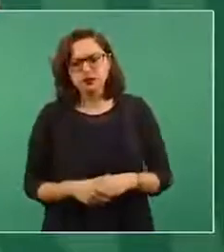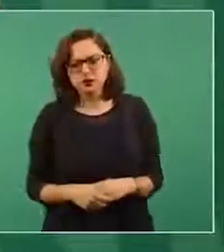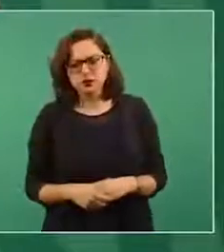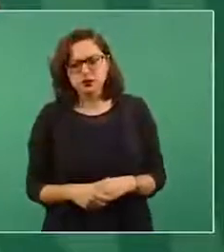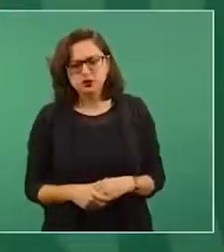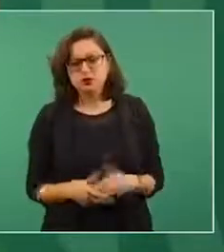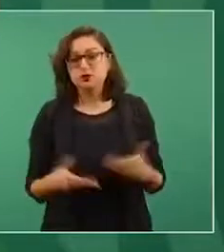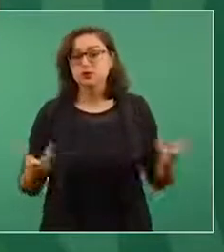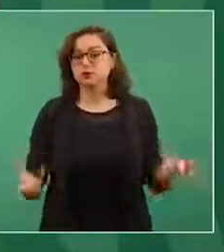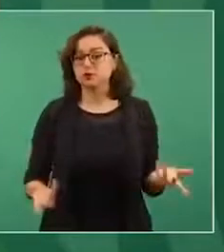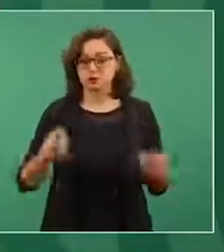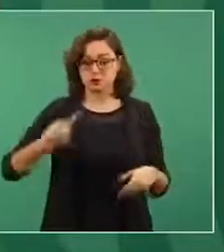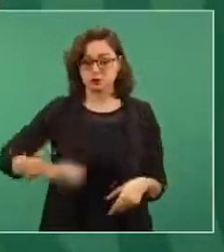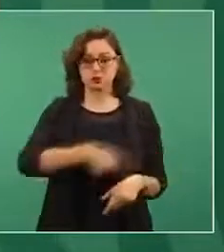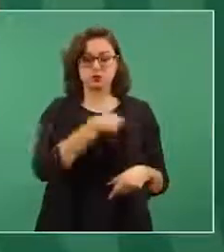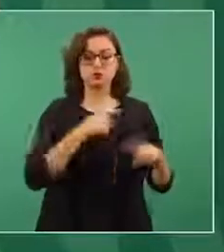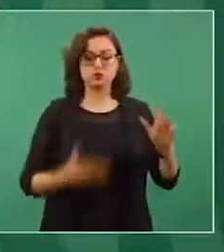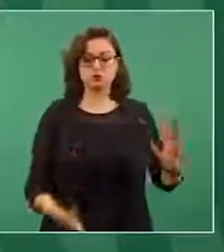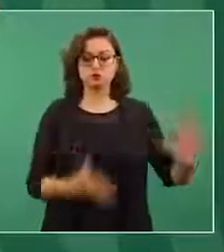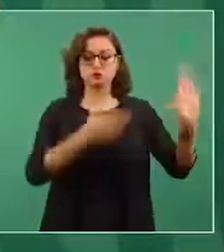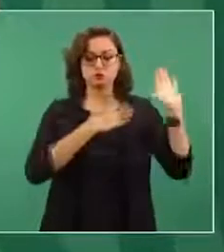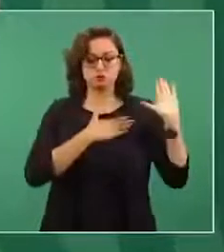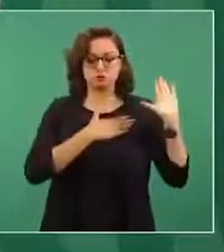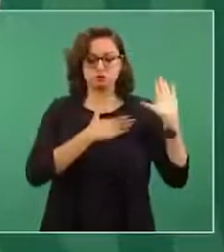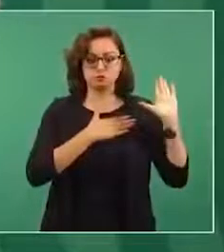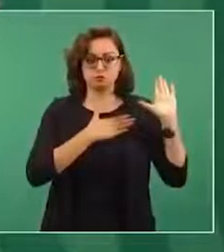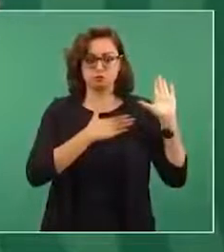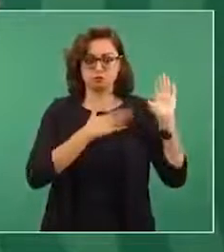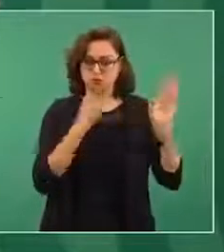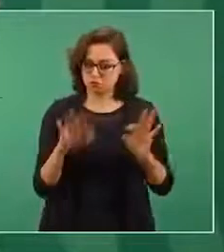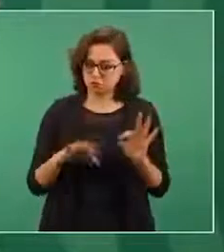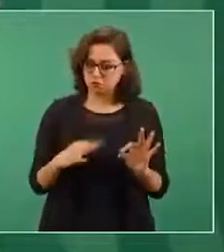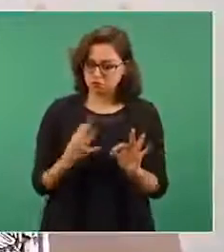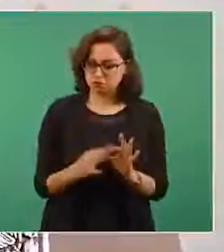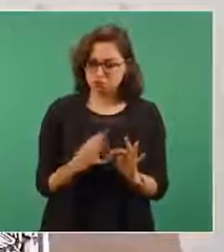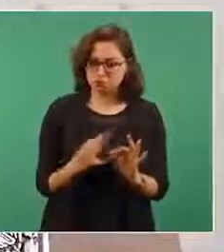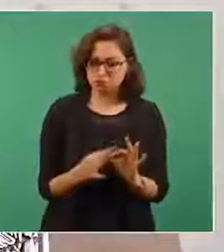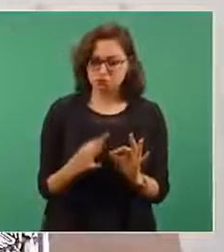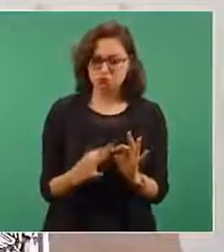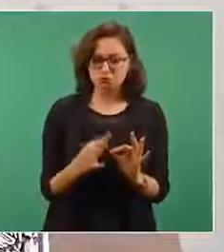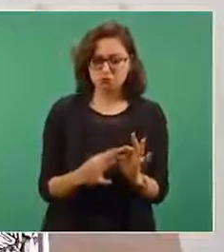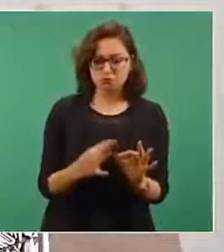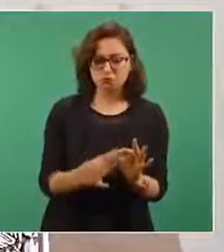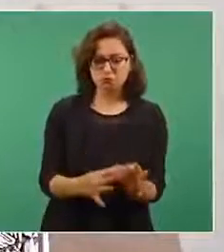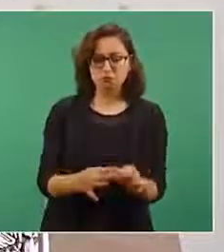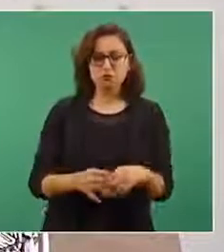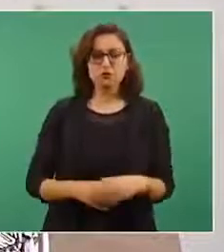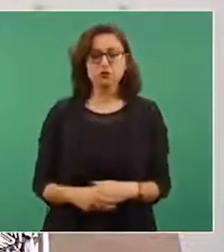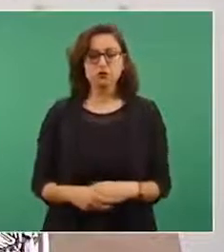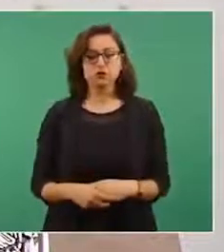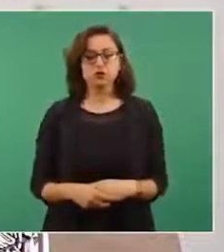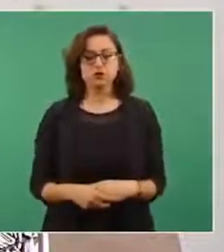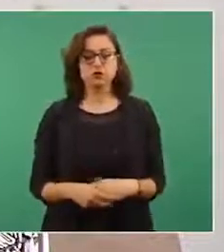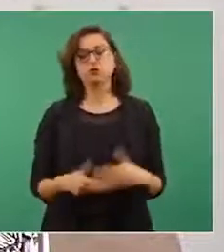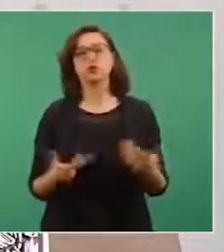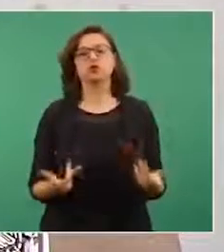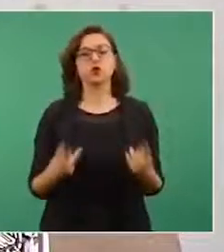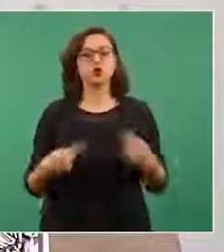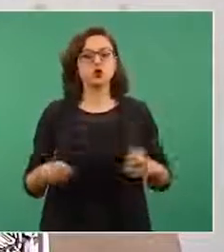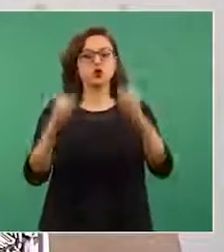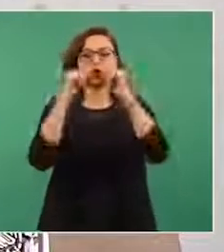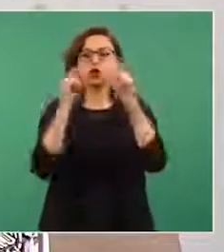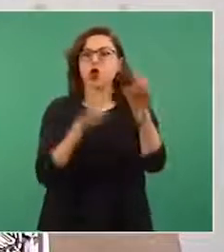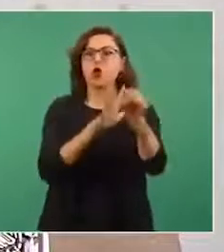compromiso y se va a cumplir, llueva, truene o